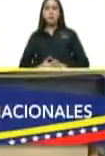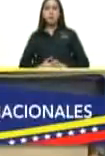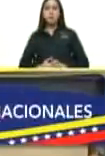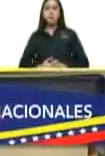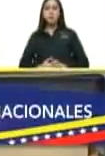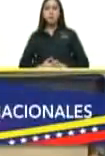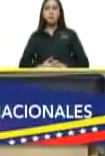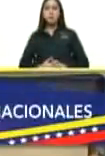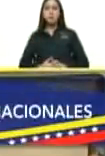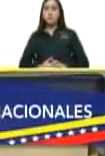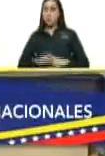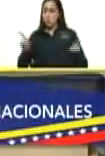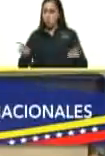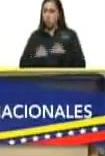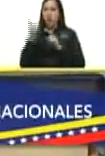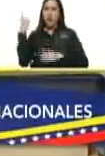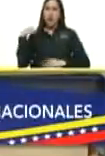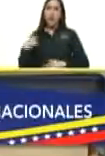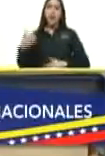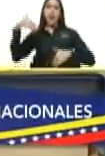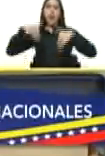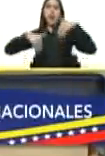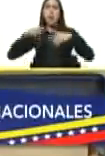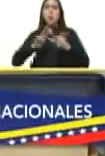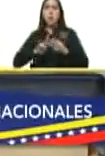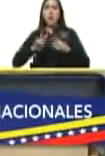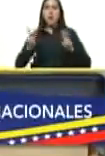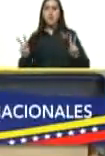como vamos a tener elecciones en paz